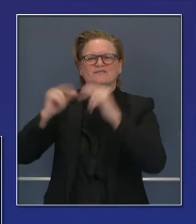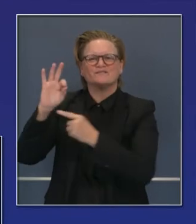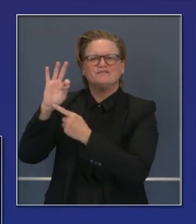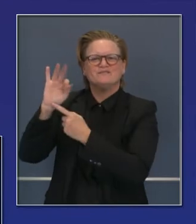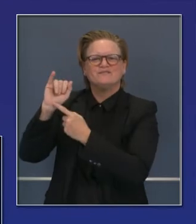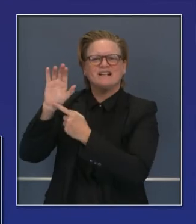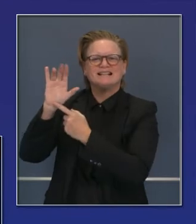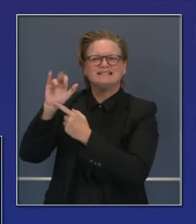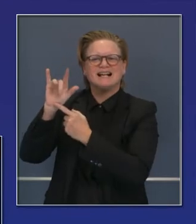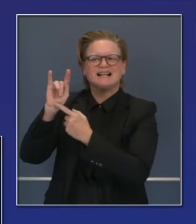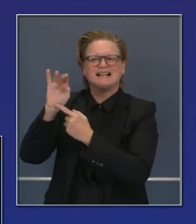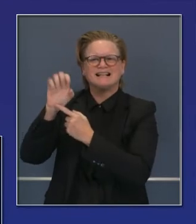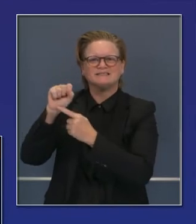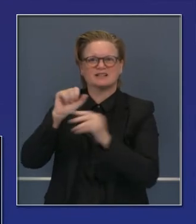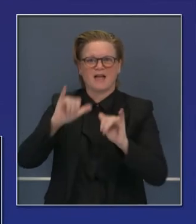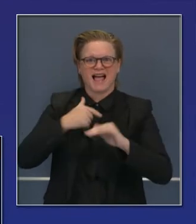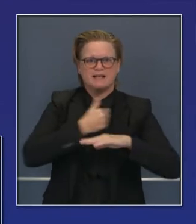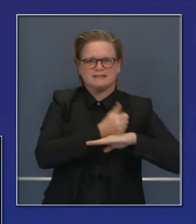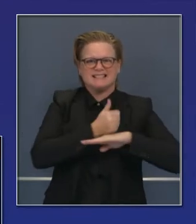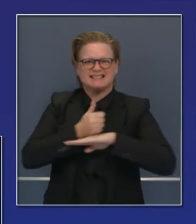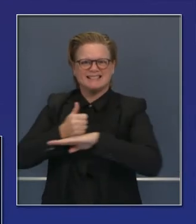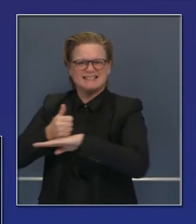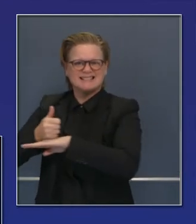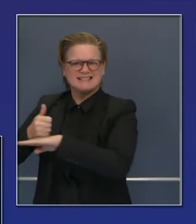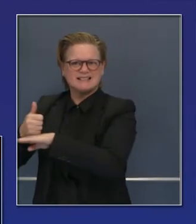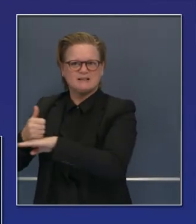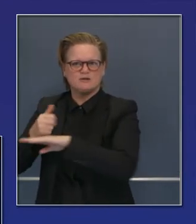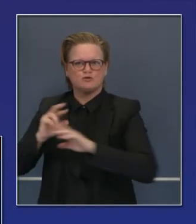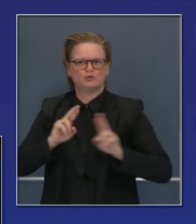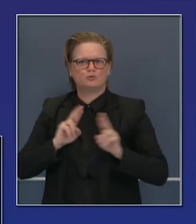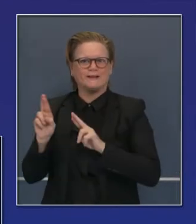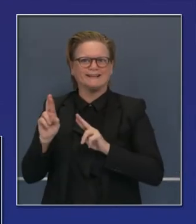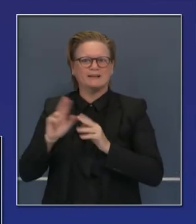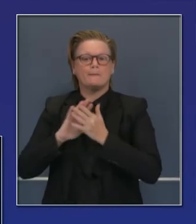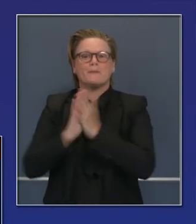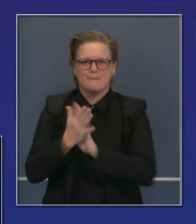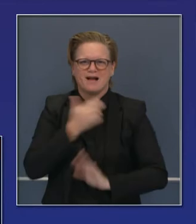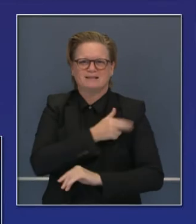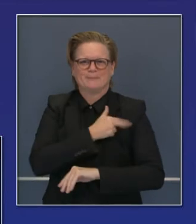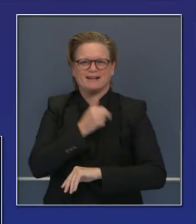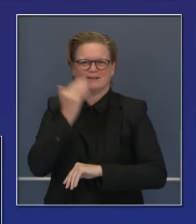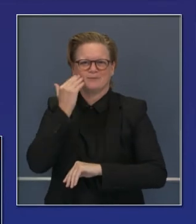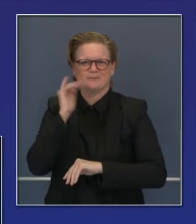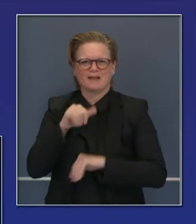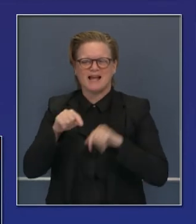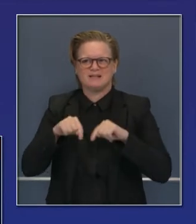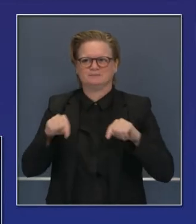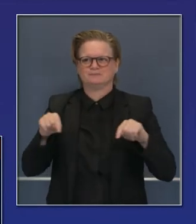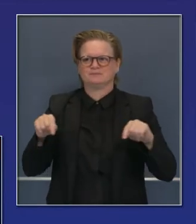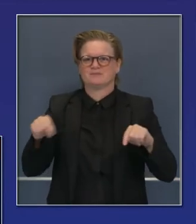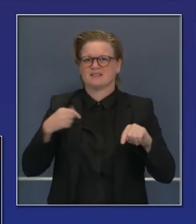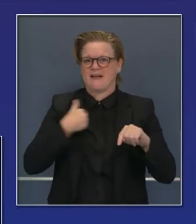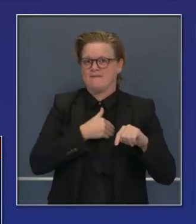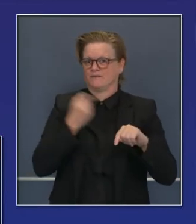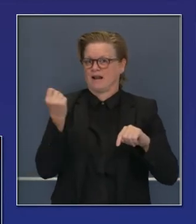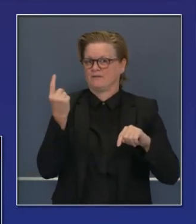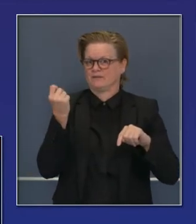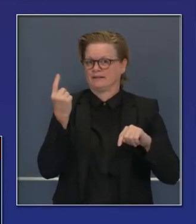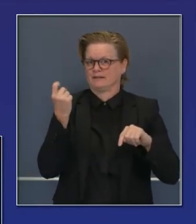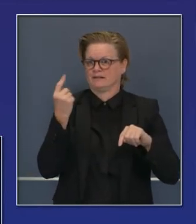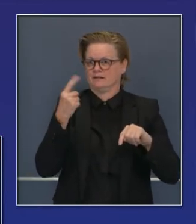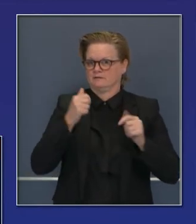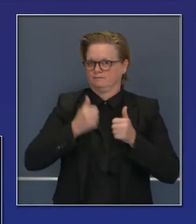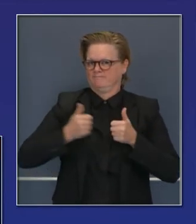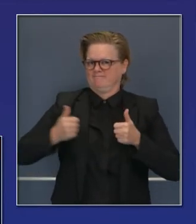afuera del sistema médico actual. Pueden ver en esa primera transparencia de las dos que presenté, de las 11